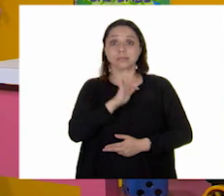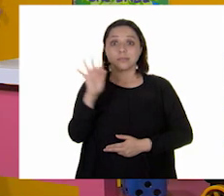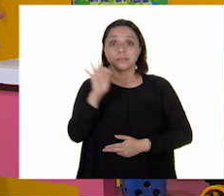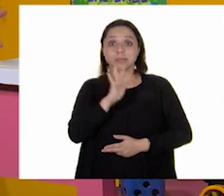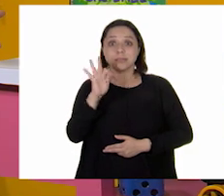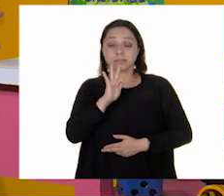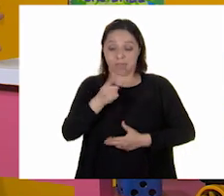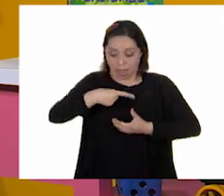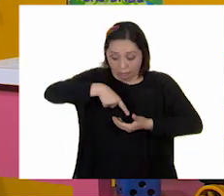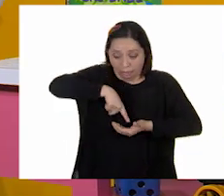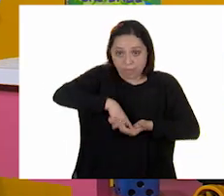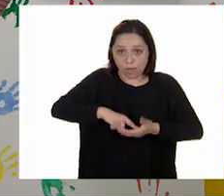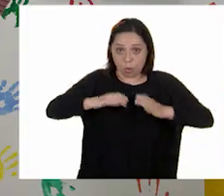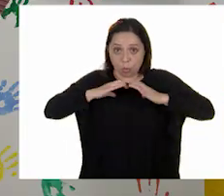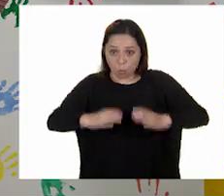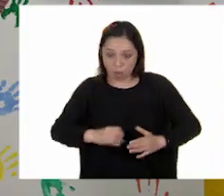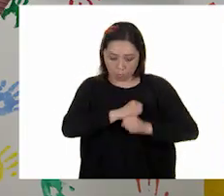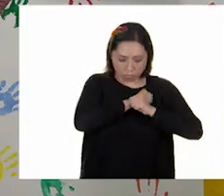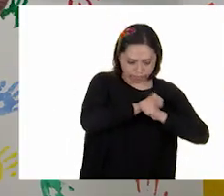defensas en nuestro cuerpo?